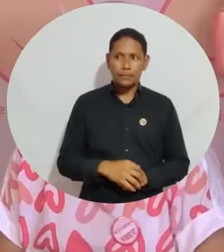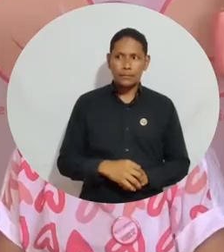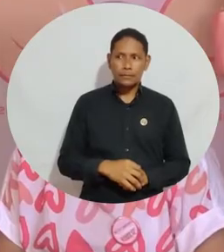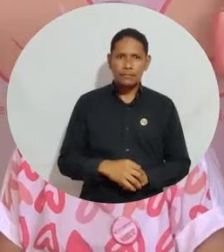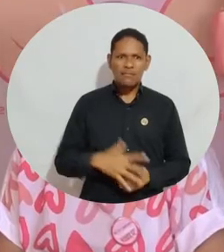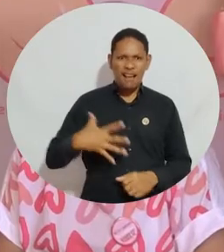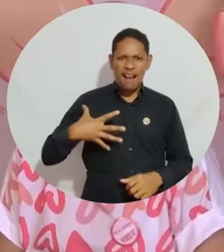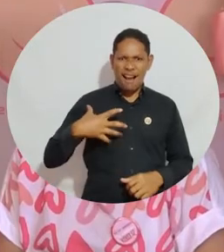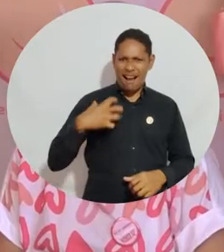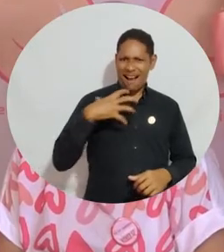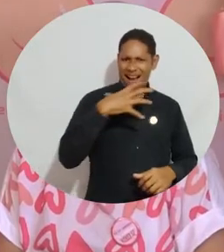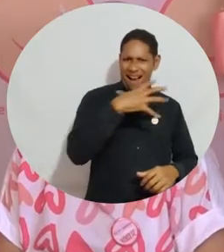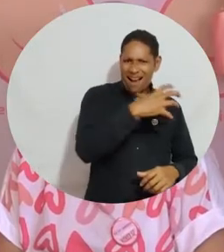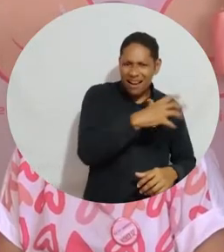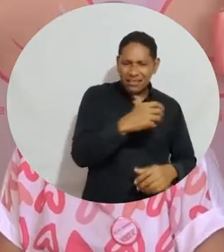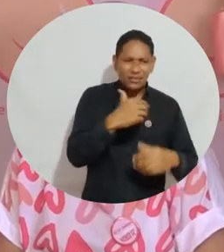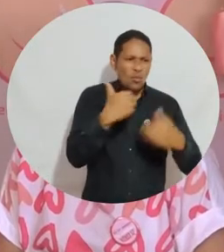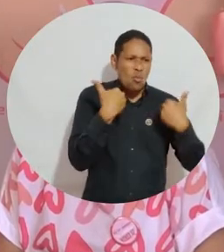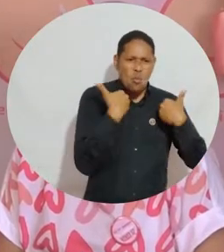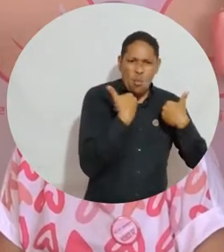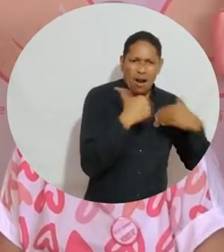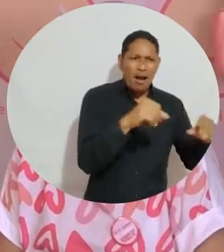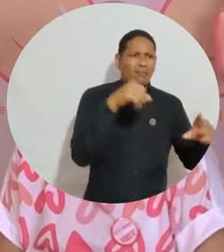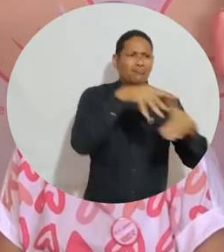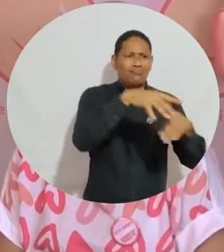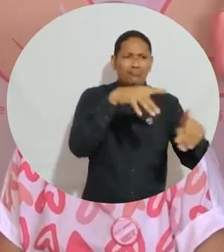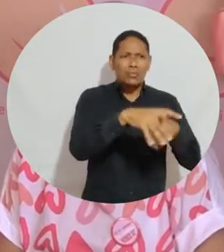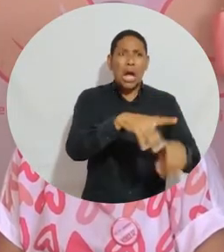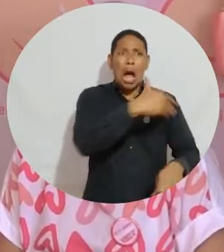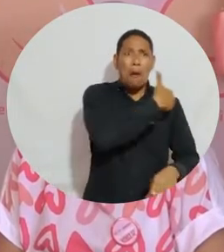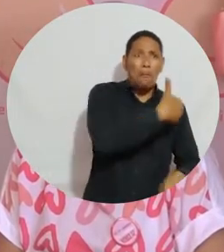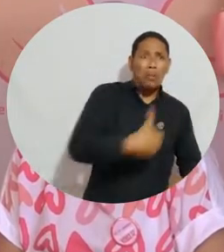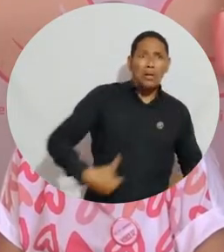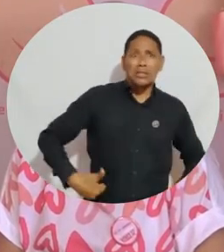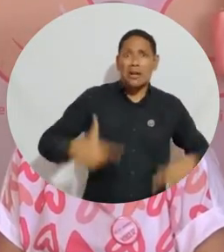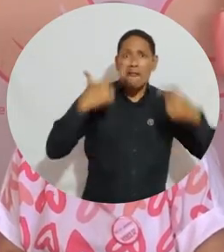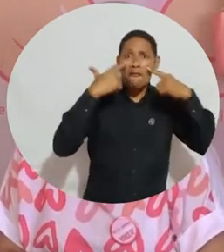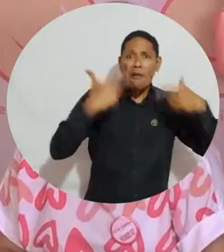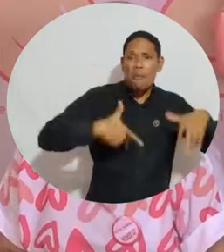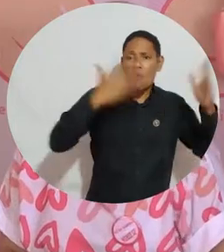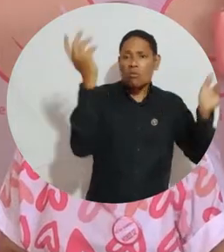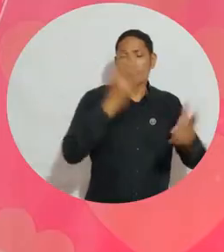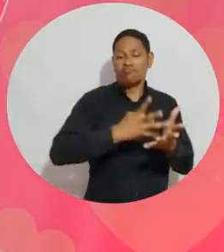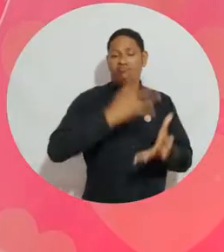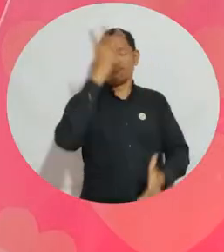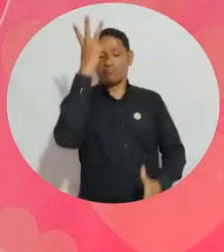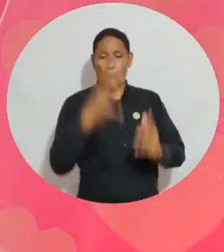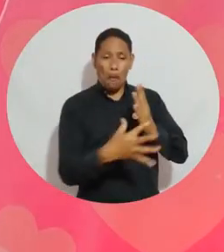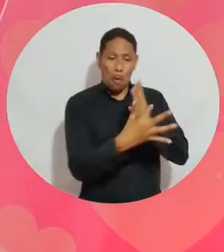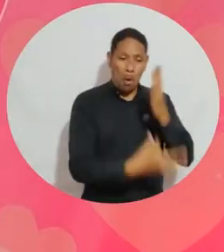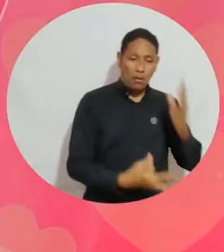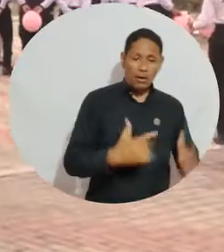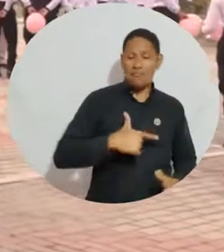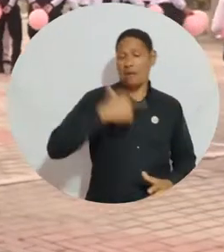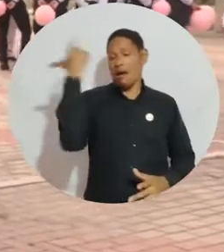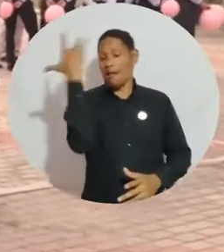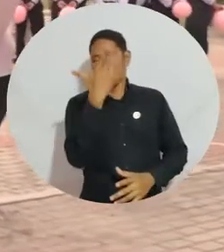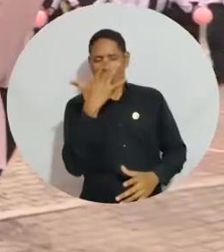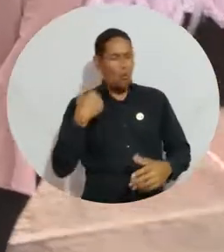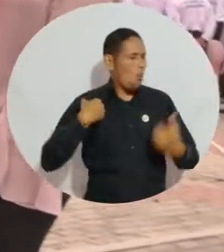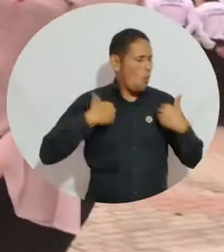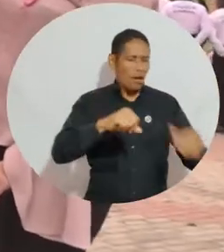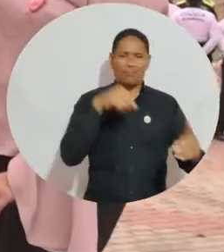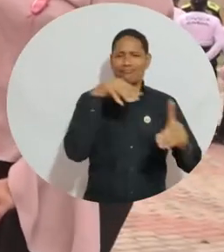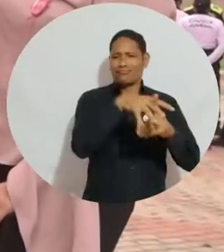El cáncer es igualitario en todo sentido. No discrimina presidentes, famosos, ricos, pobres, blancos, negros.